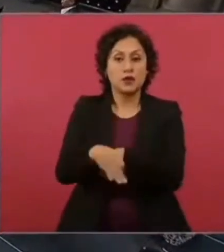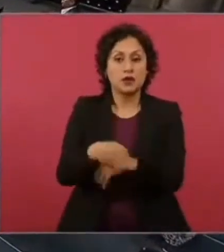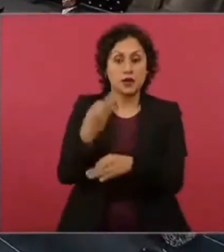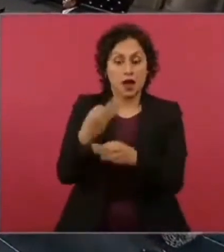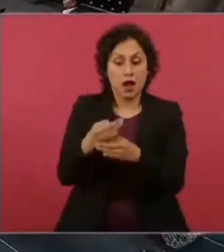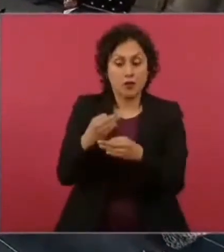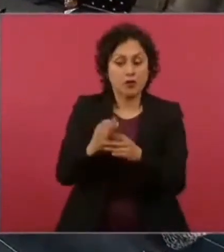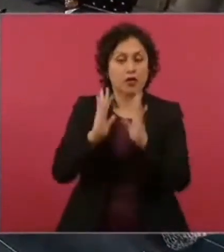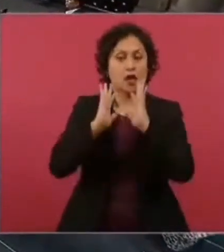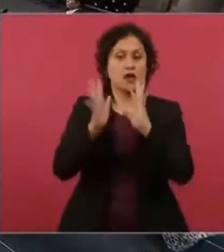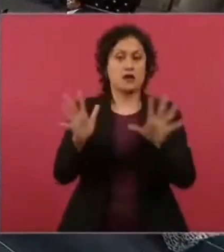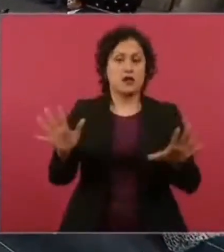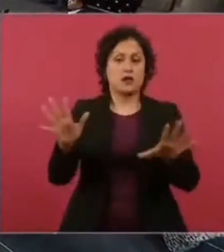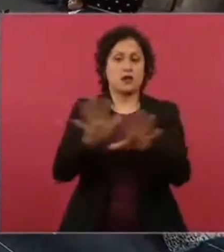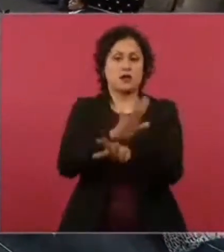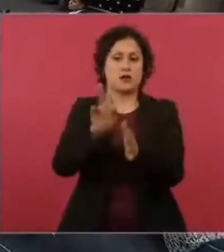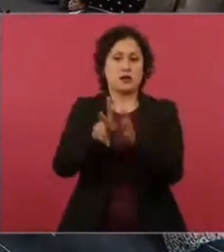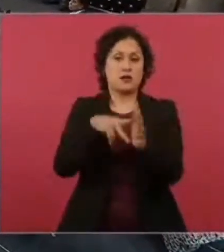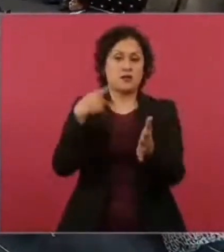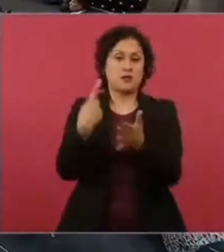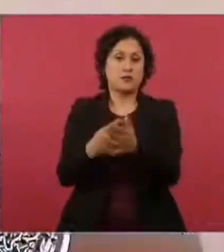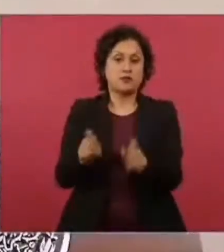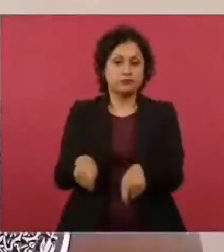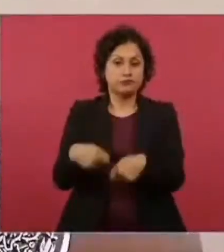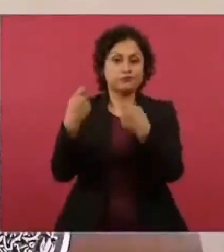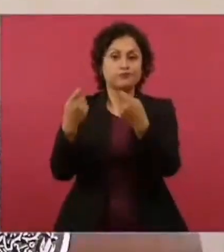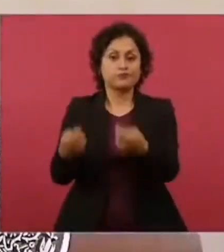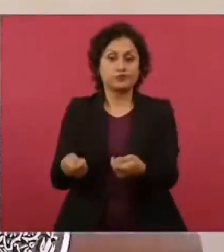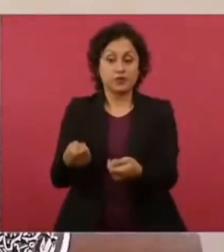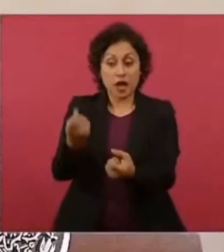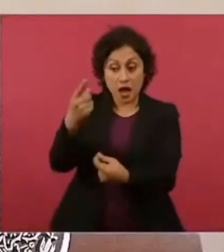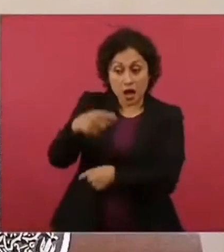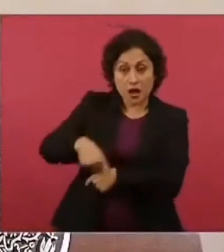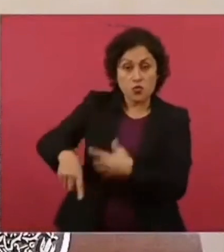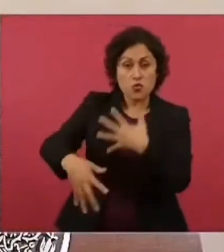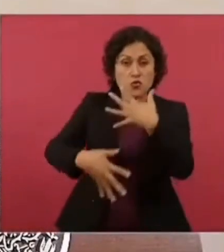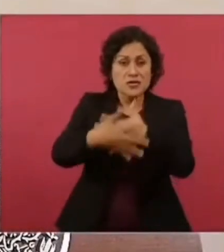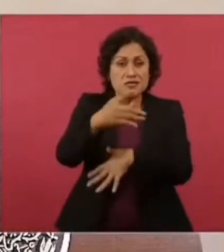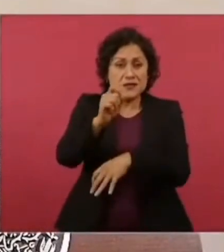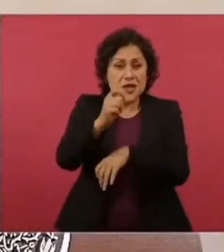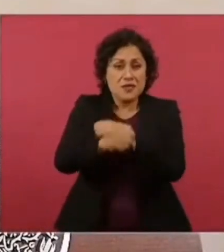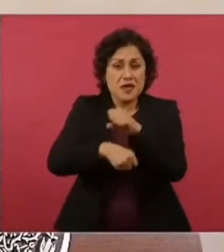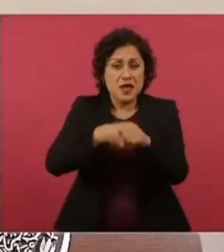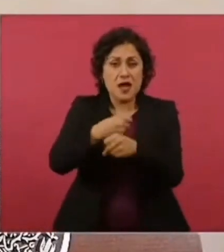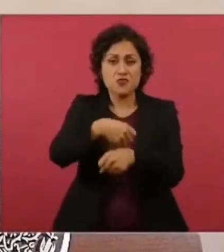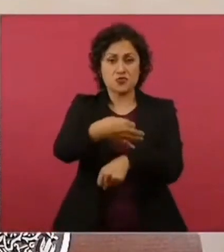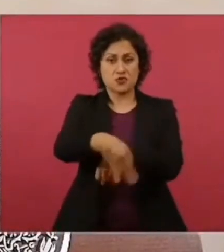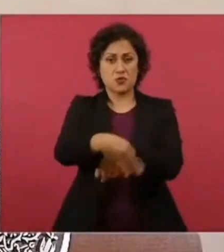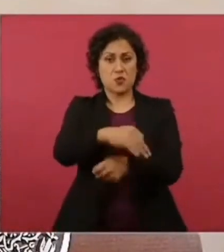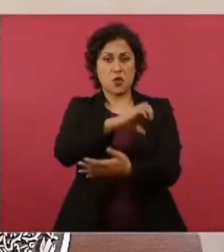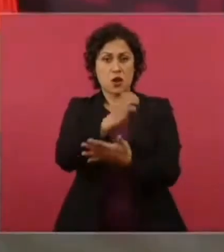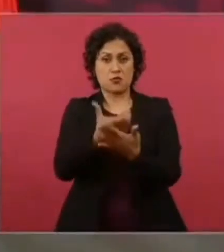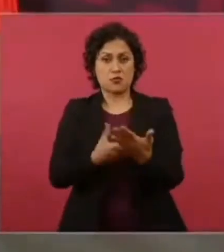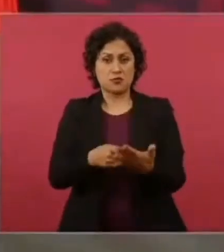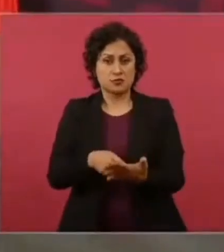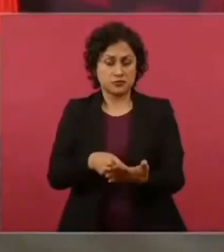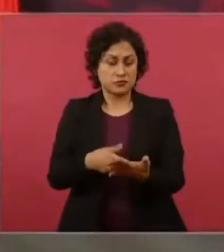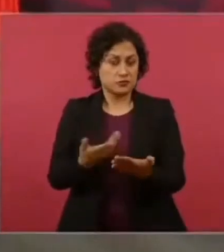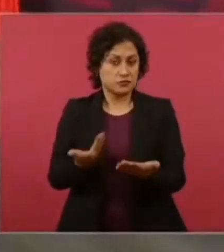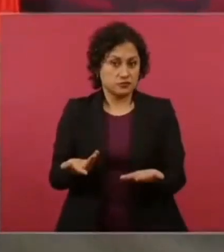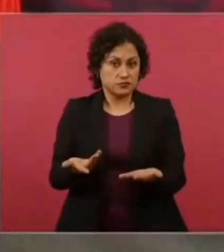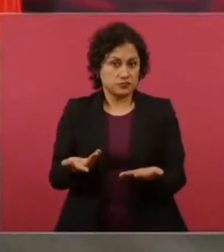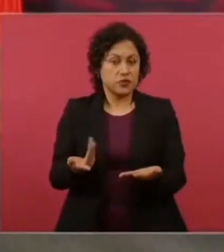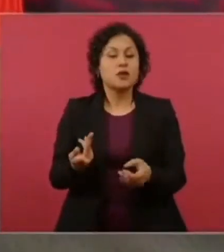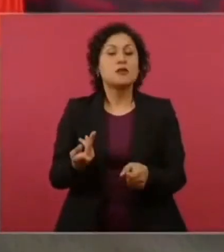Algunos con 15, 20 años como eventuales. Y las plazas se las